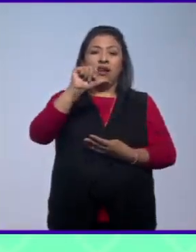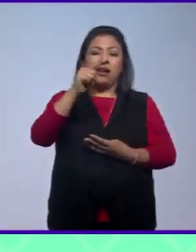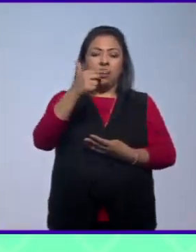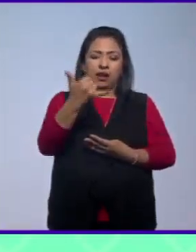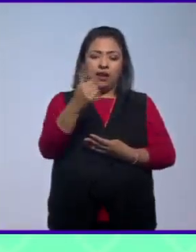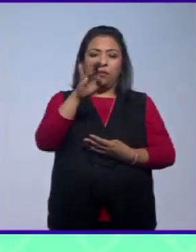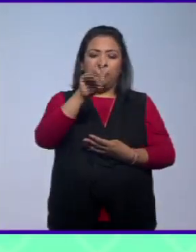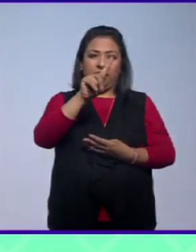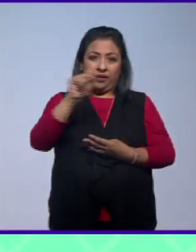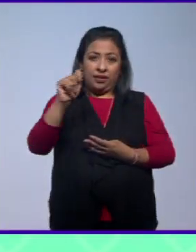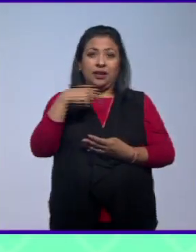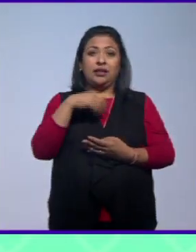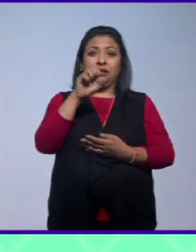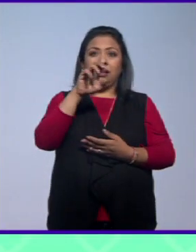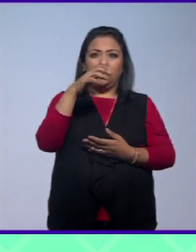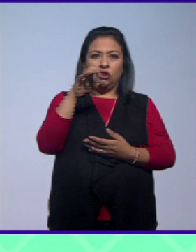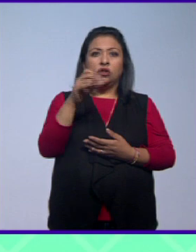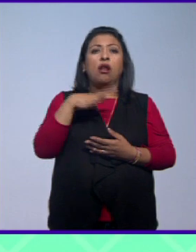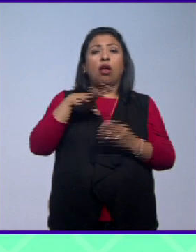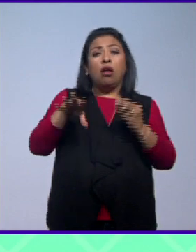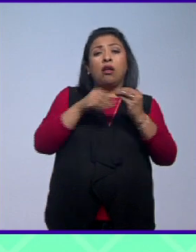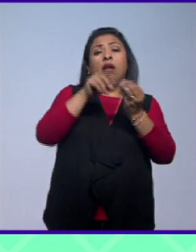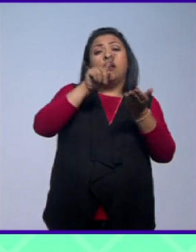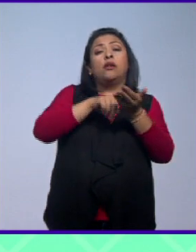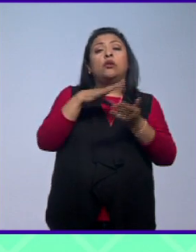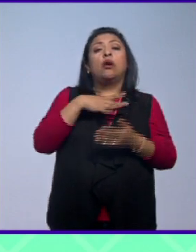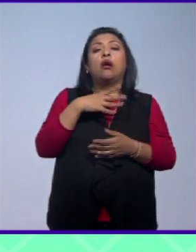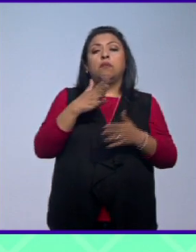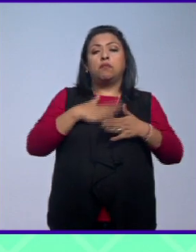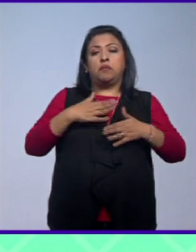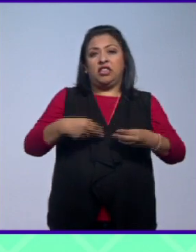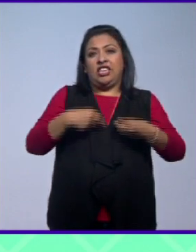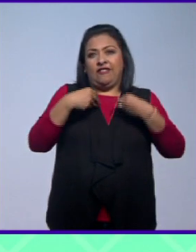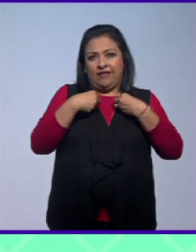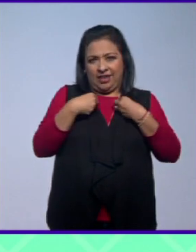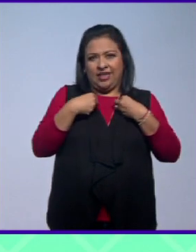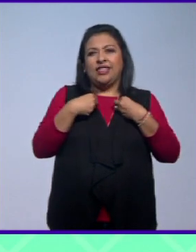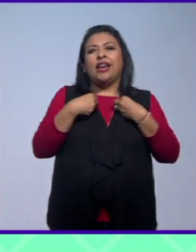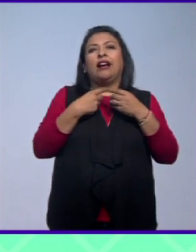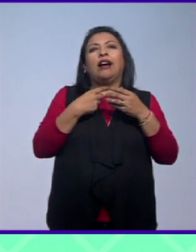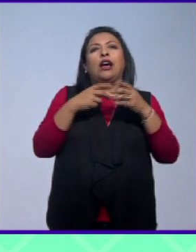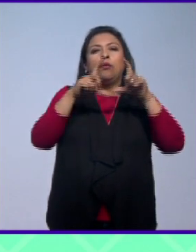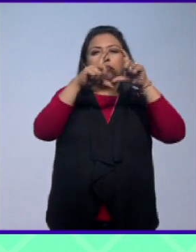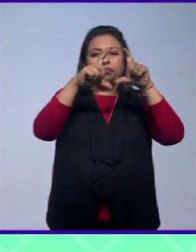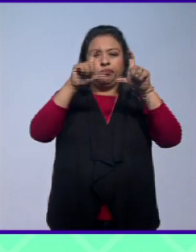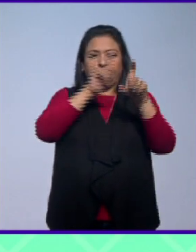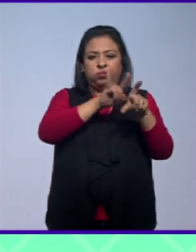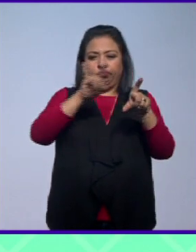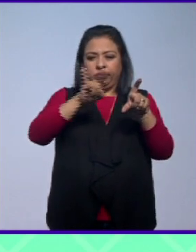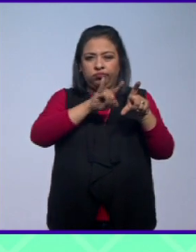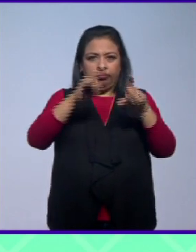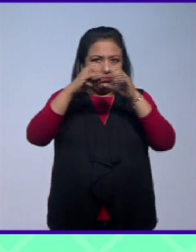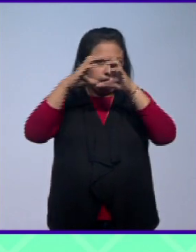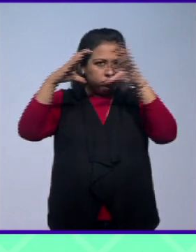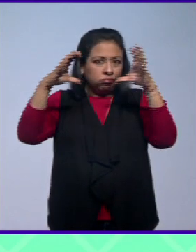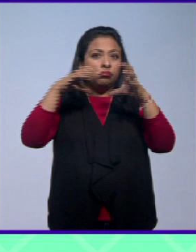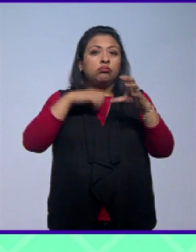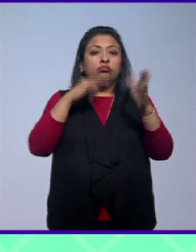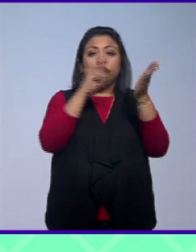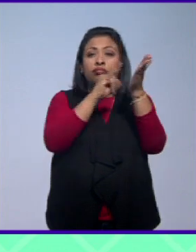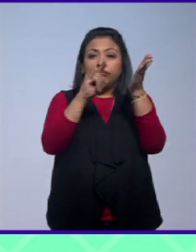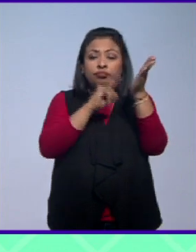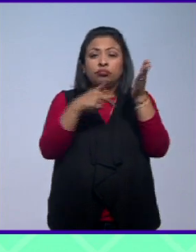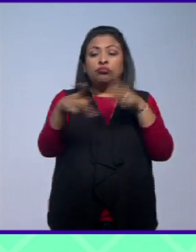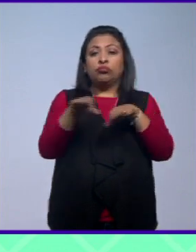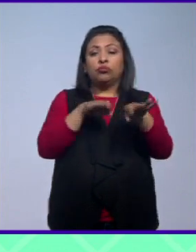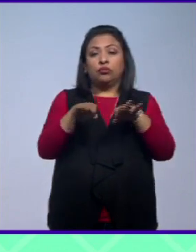González Rodríguez el volumen está acompañado de la autobiografía un cómic y un catálogo de los trabajos que ha realizado